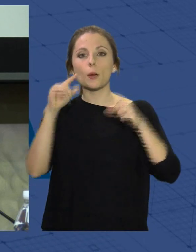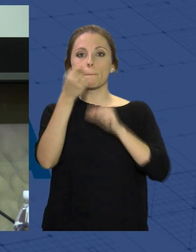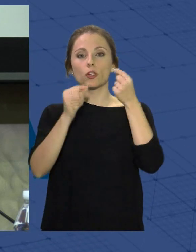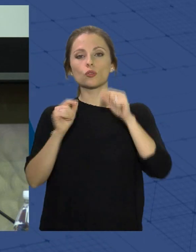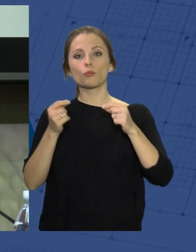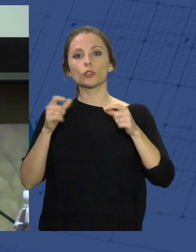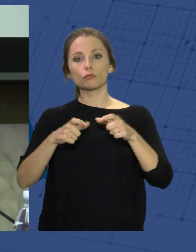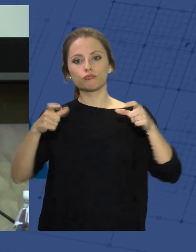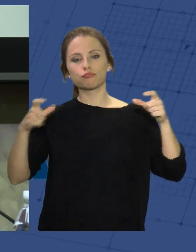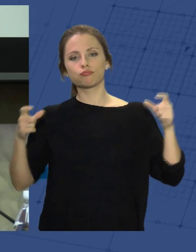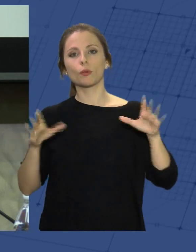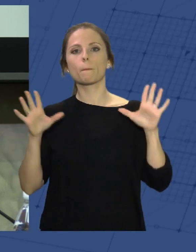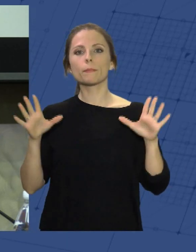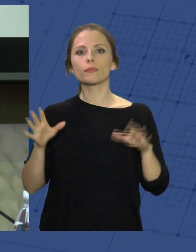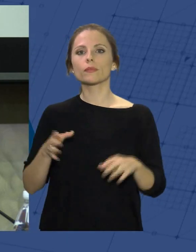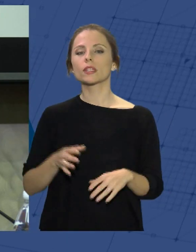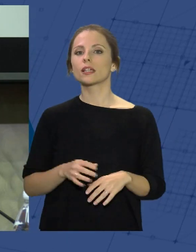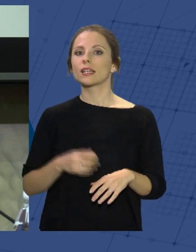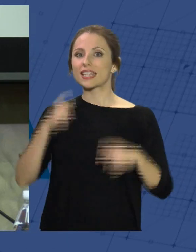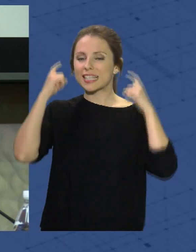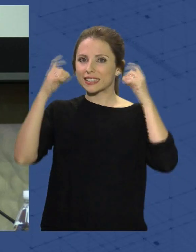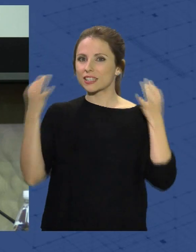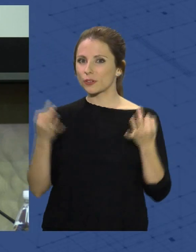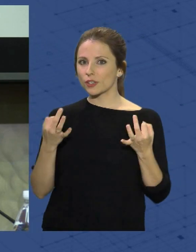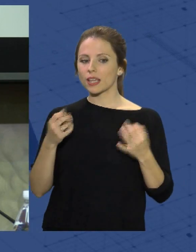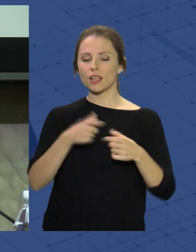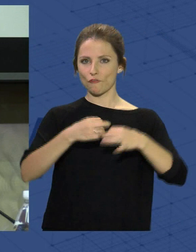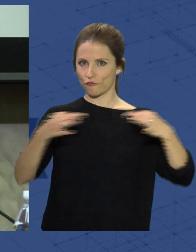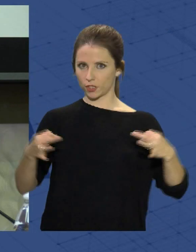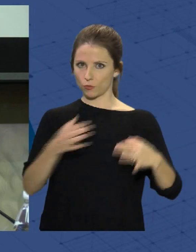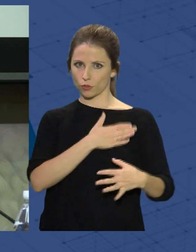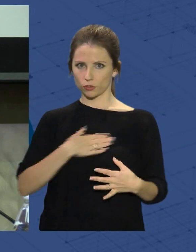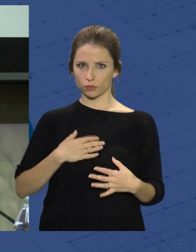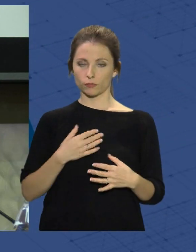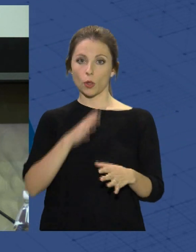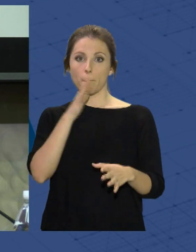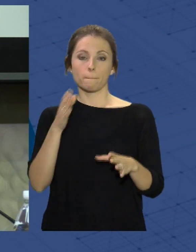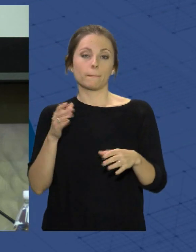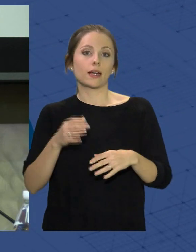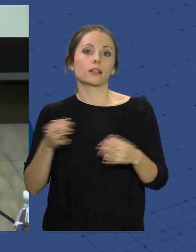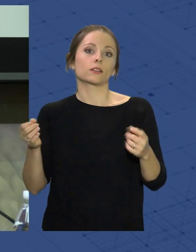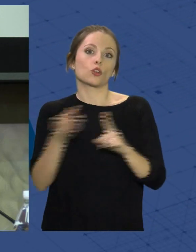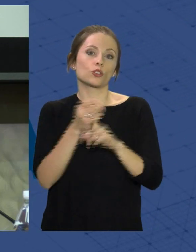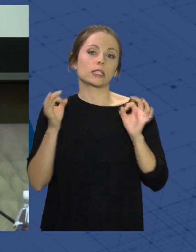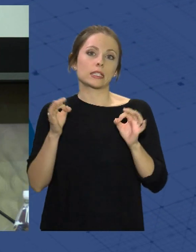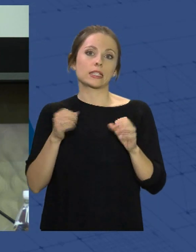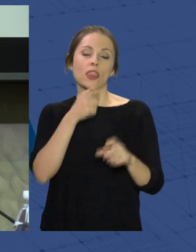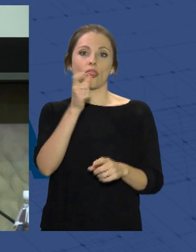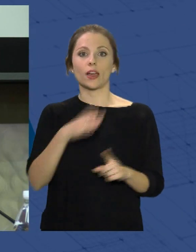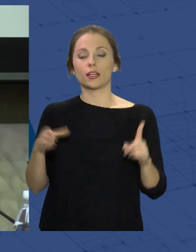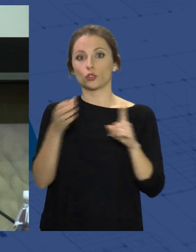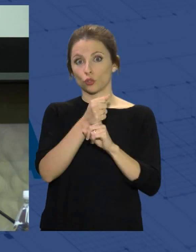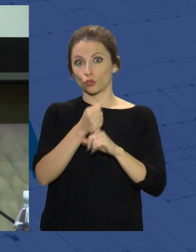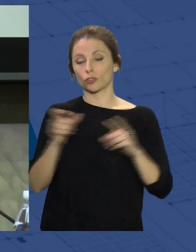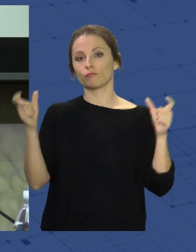sobre todo lo que queremos es ser efectivos y que consigamos que se puedan erradicar estas cifras que son lo que